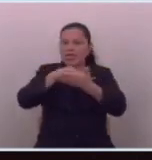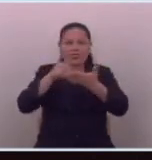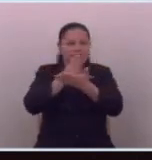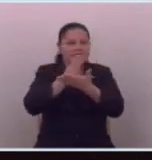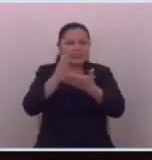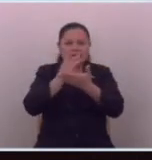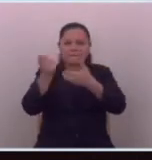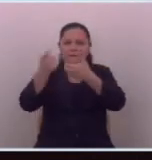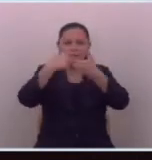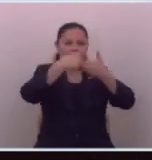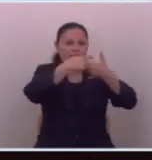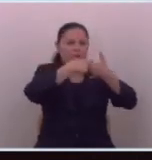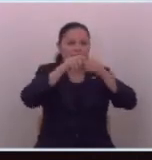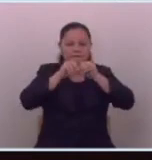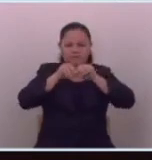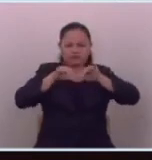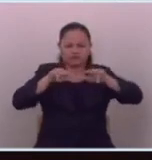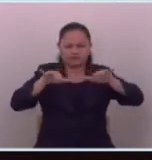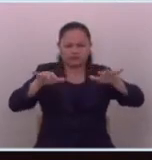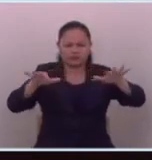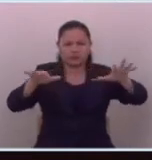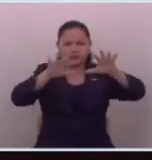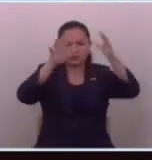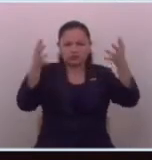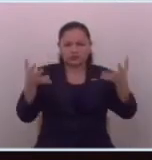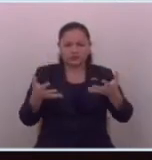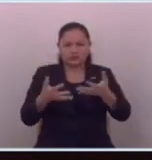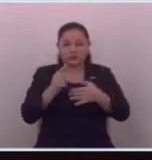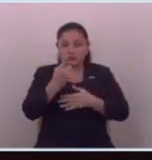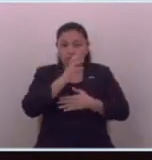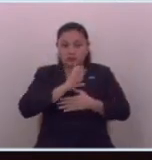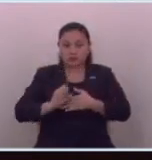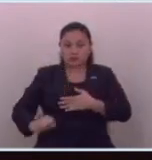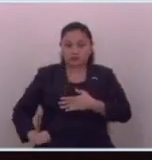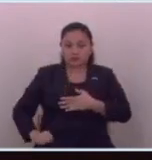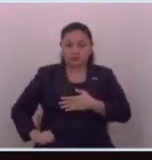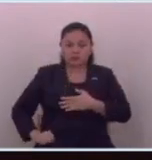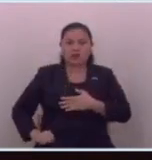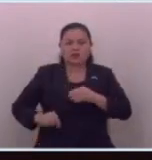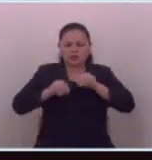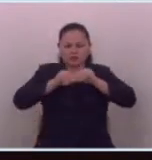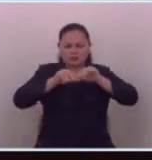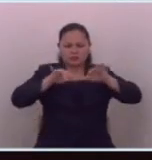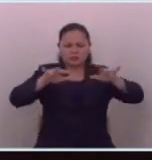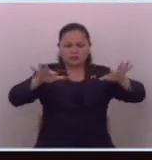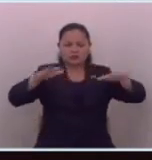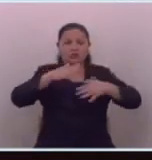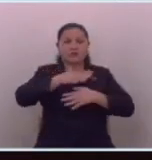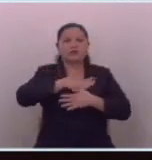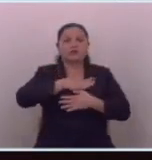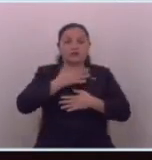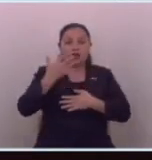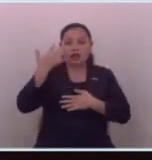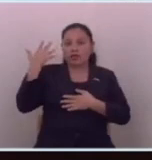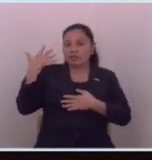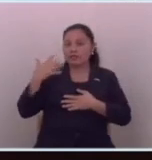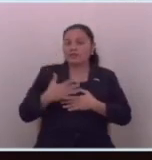llegaban a todas partes del mundo no solo en El Salvador se quedaban eso es lo que teníamos antes